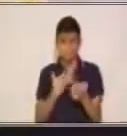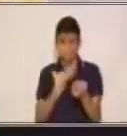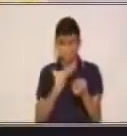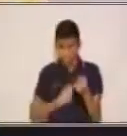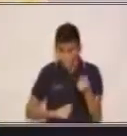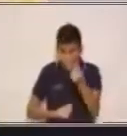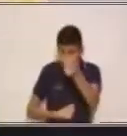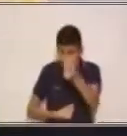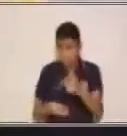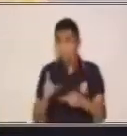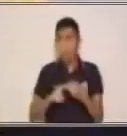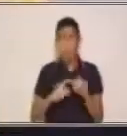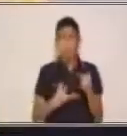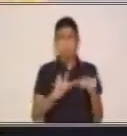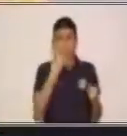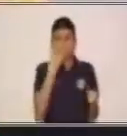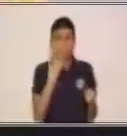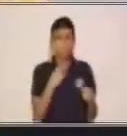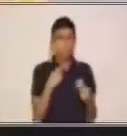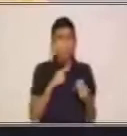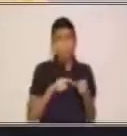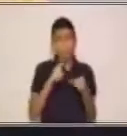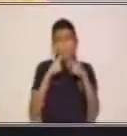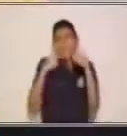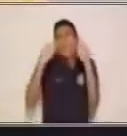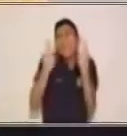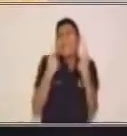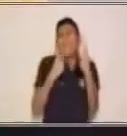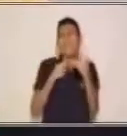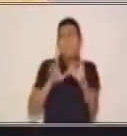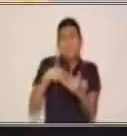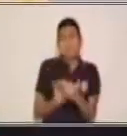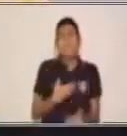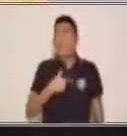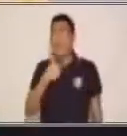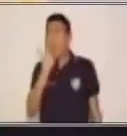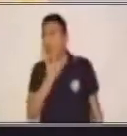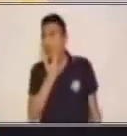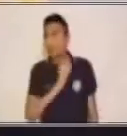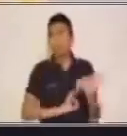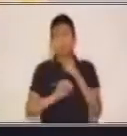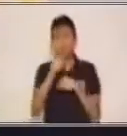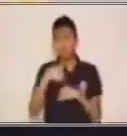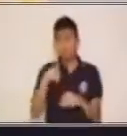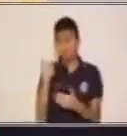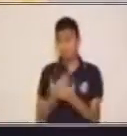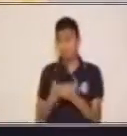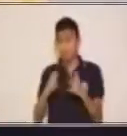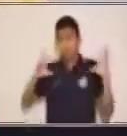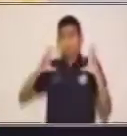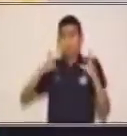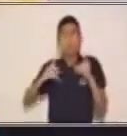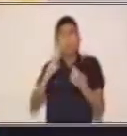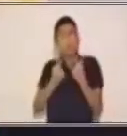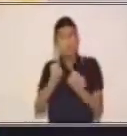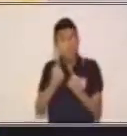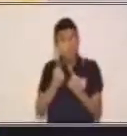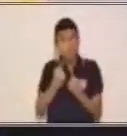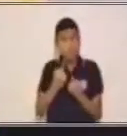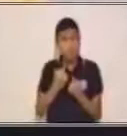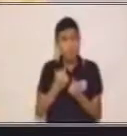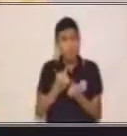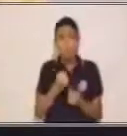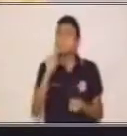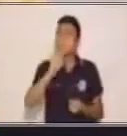¿Enojado? ¿Feliz? ¿Asustado? ¿Te sientes? Sí.